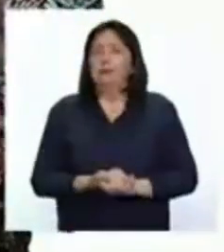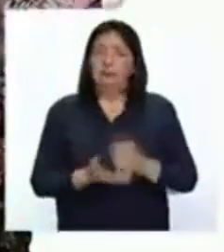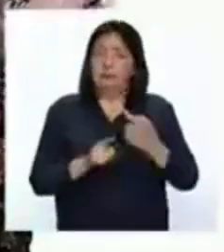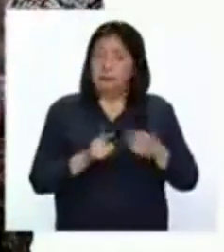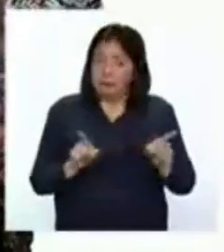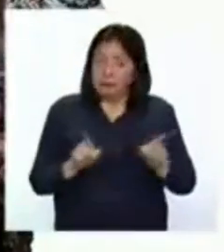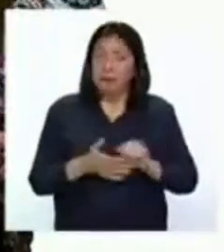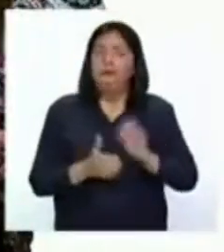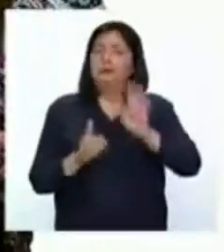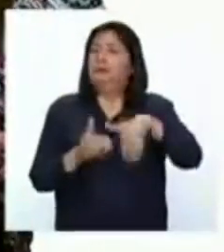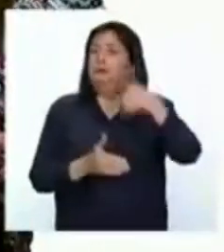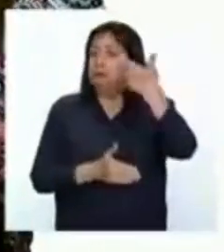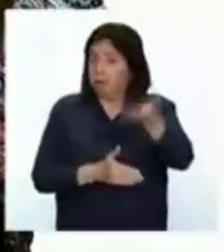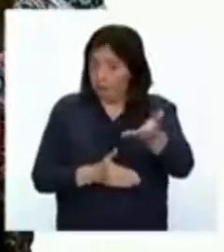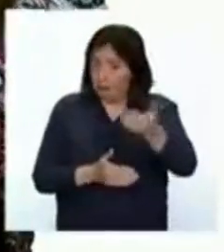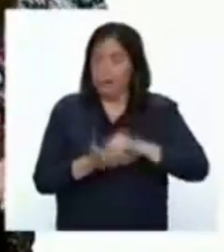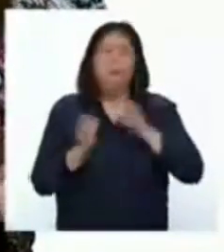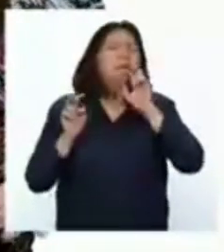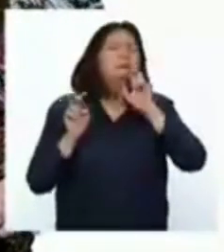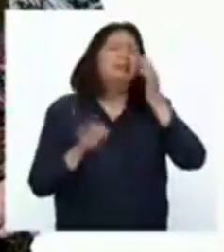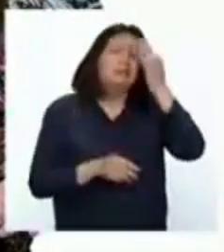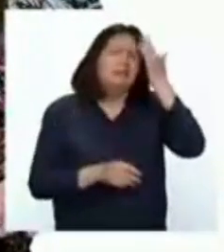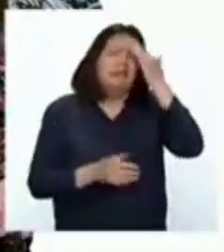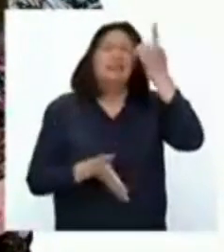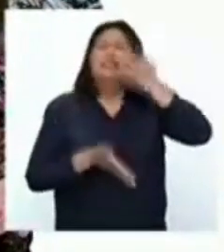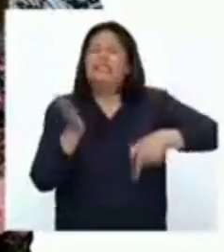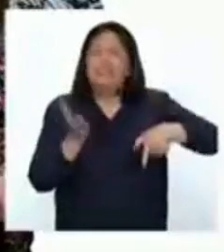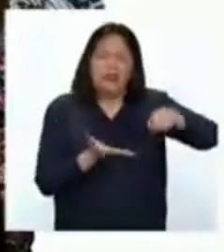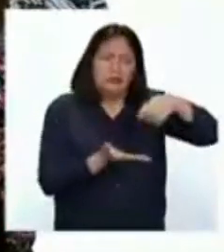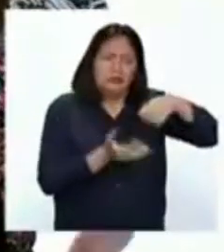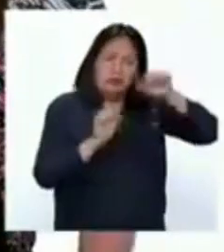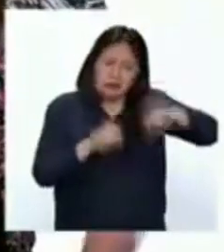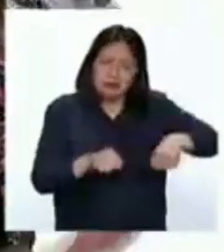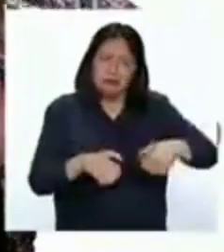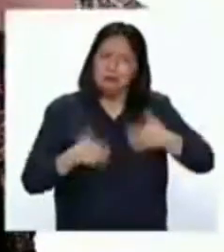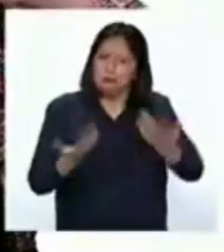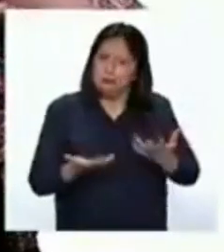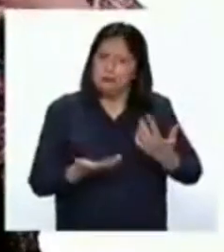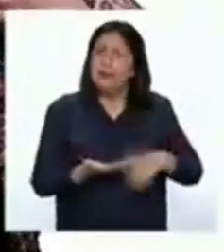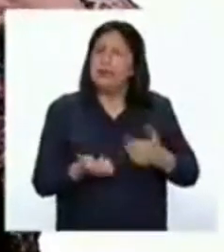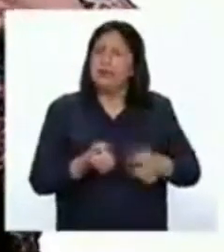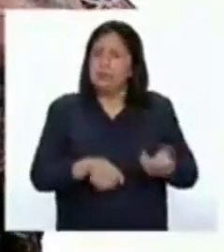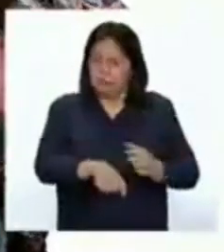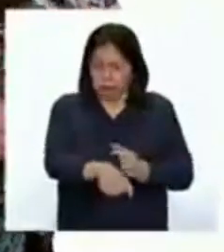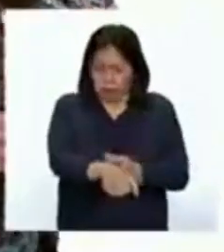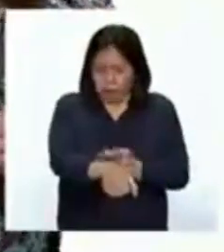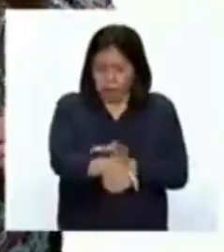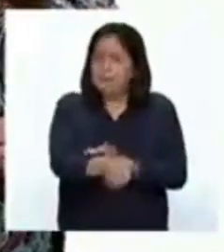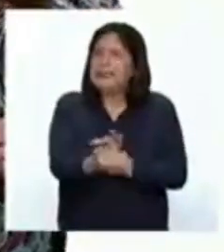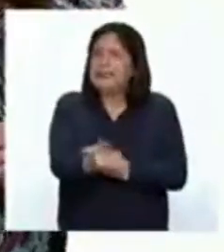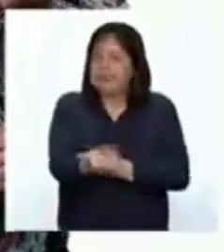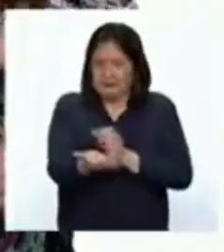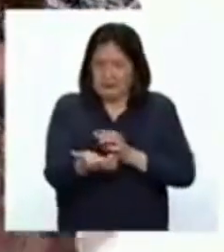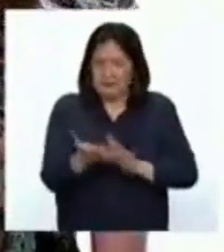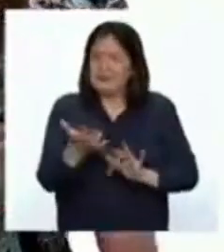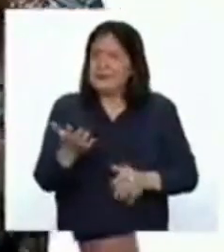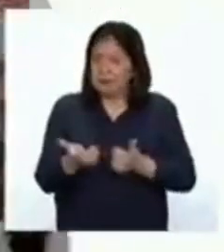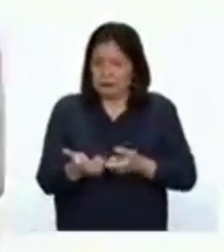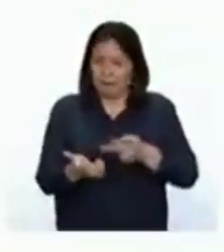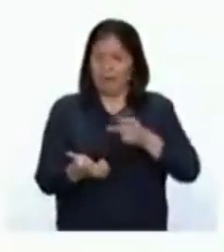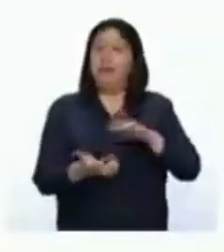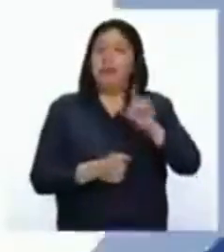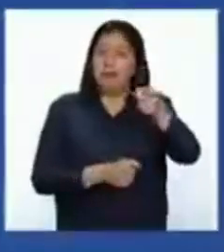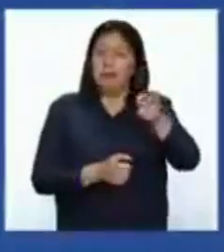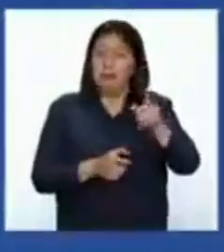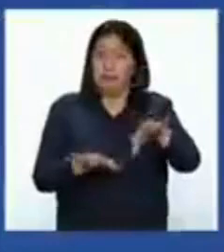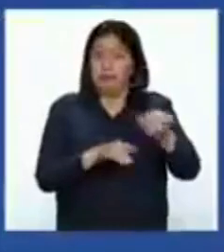Pero en el siguiente bloque vamos a saber qué alimentos consumir para levantar nuestros niveles de hemoglobina. Así que no te muevas que ya